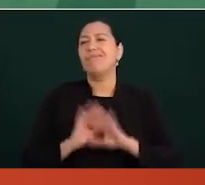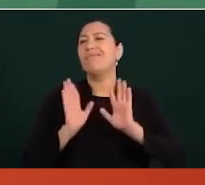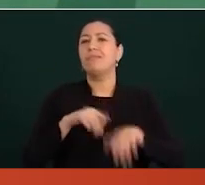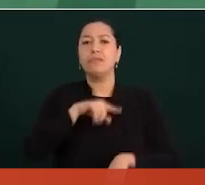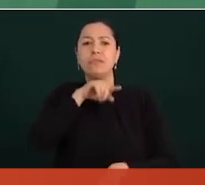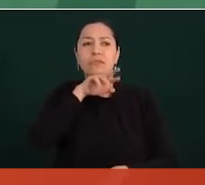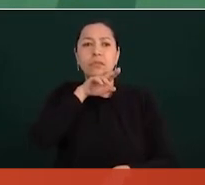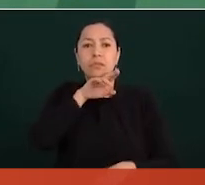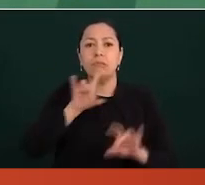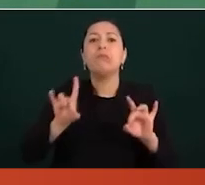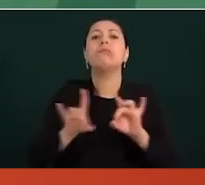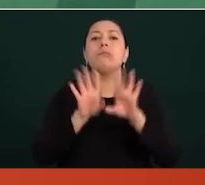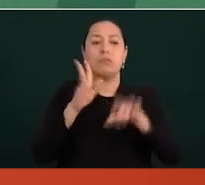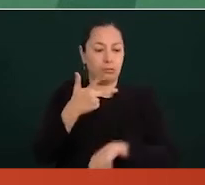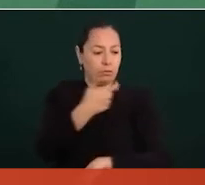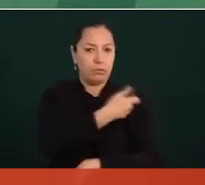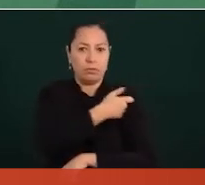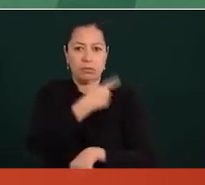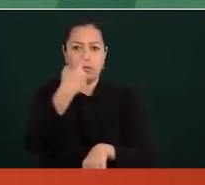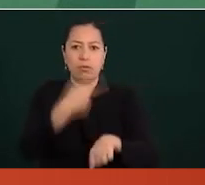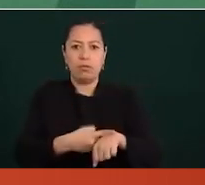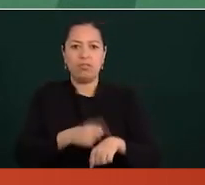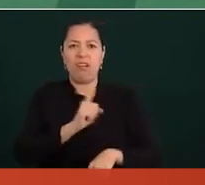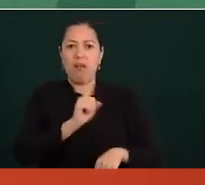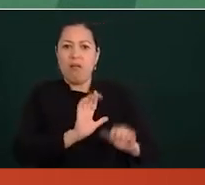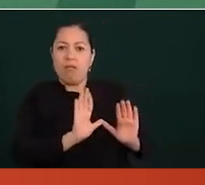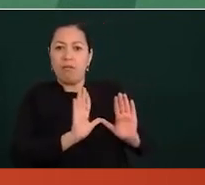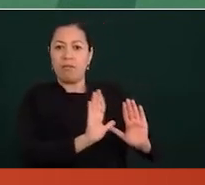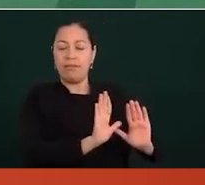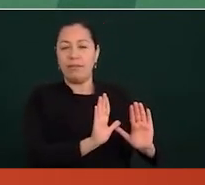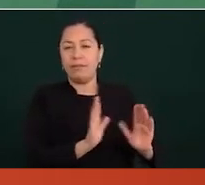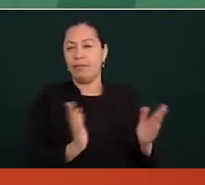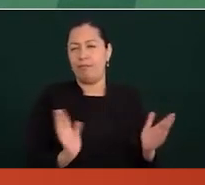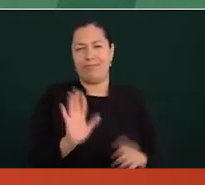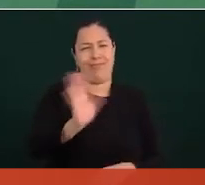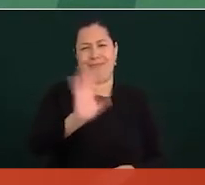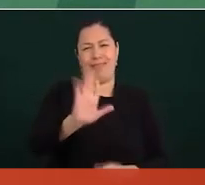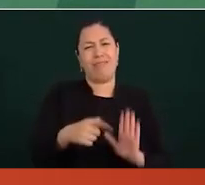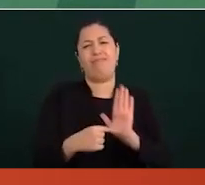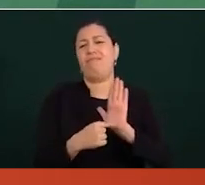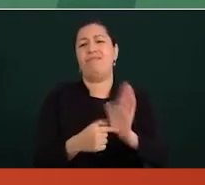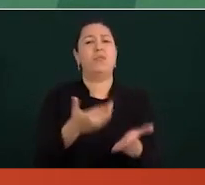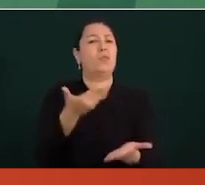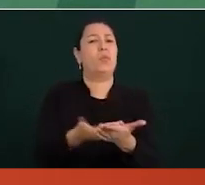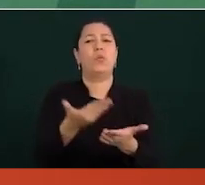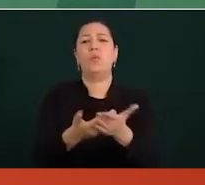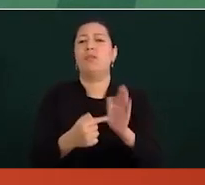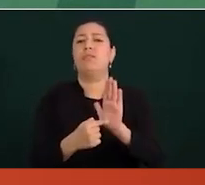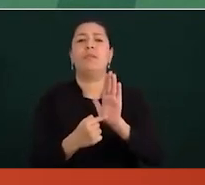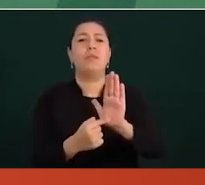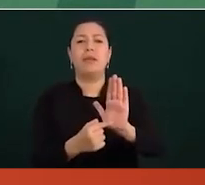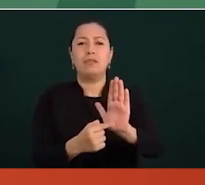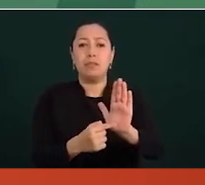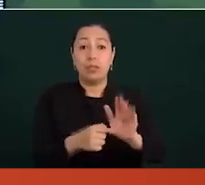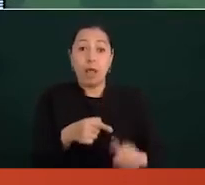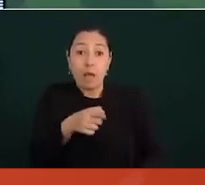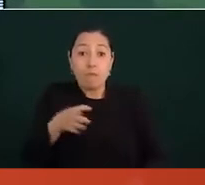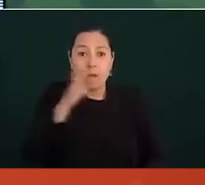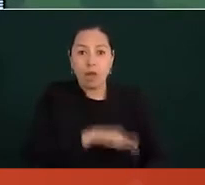reacciones. Está demostrado que no afecta la vacuna, al contrario, protege.